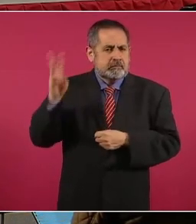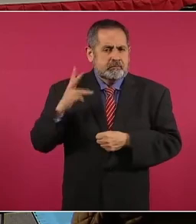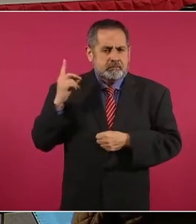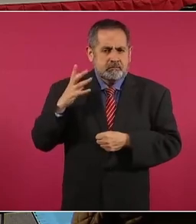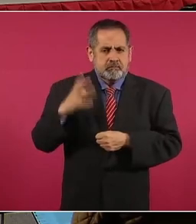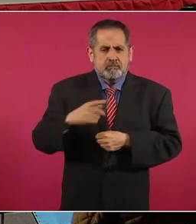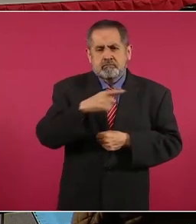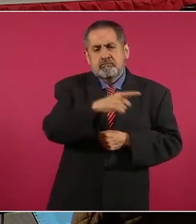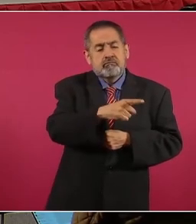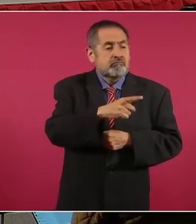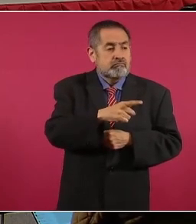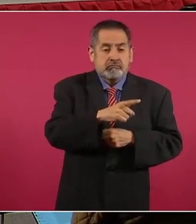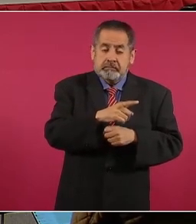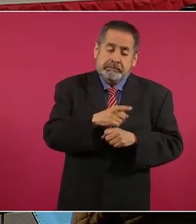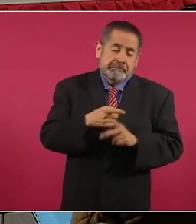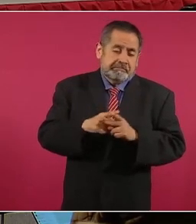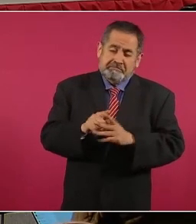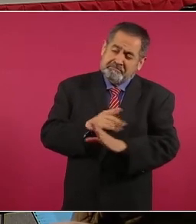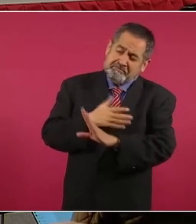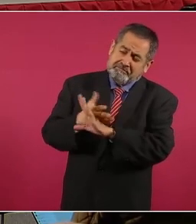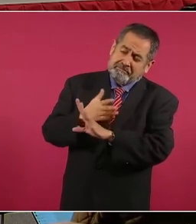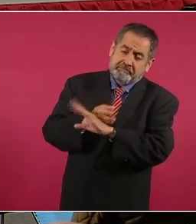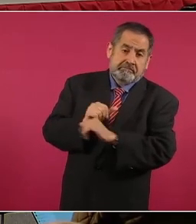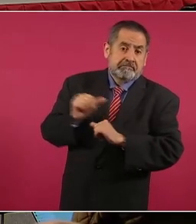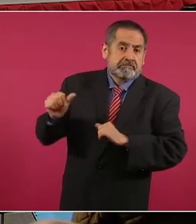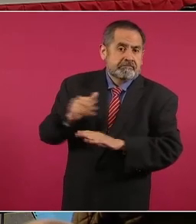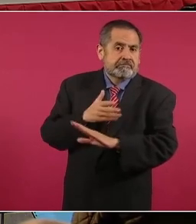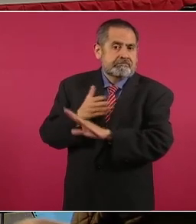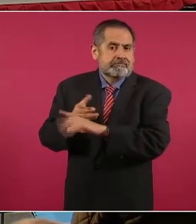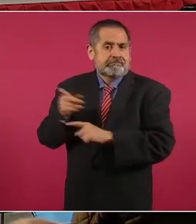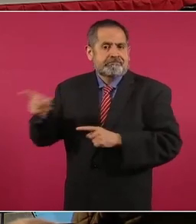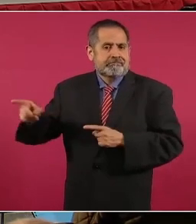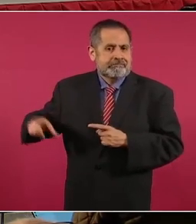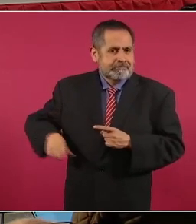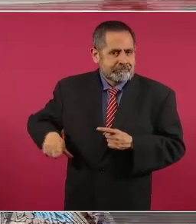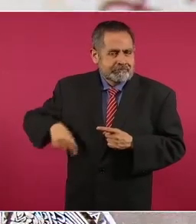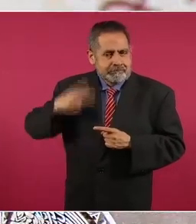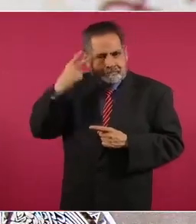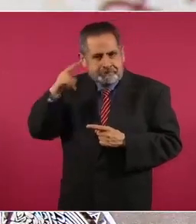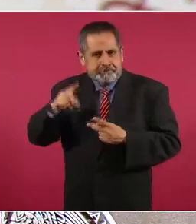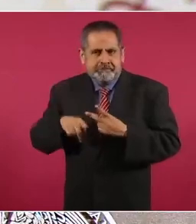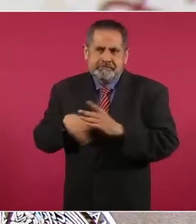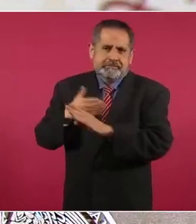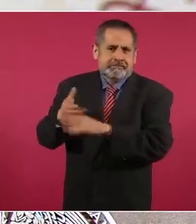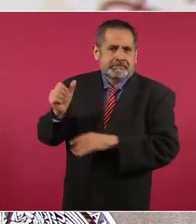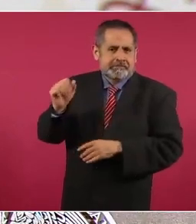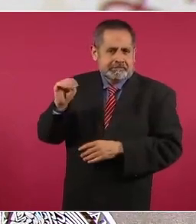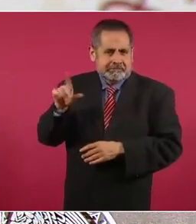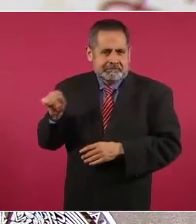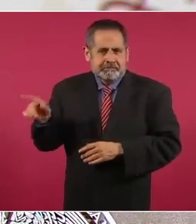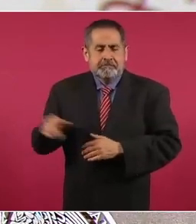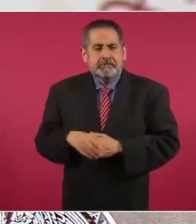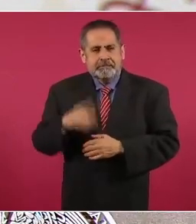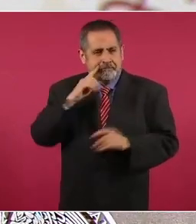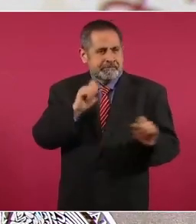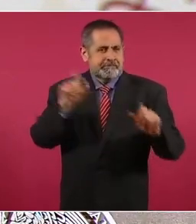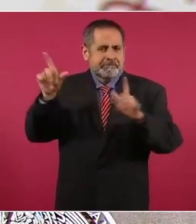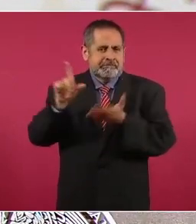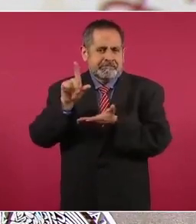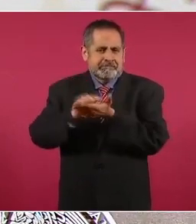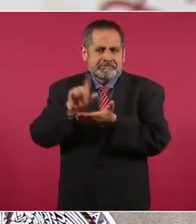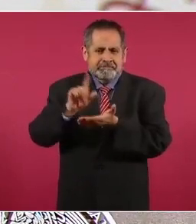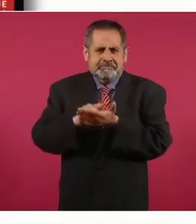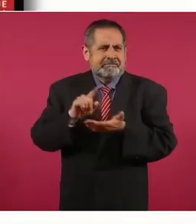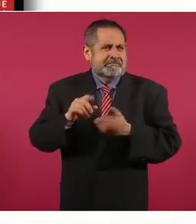campaña contra el presidente López Obrador y el gobierno de México con este pretexto. Aquí vemos en la pantalla una serie de tweets que no